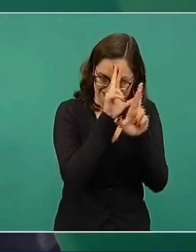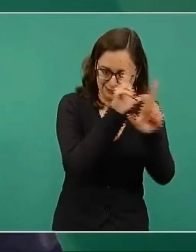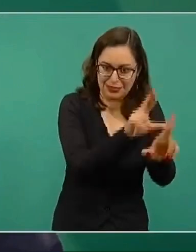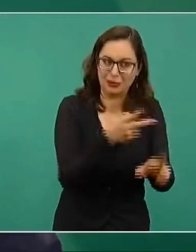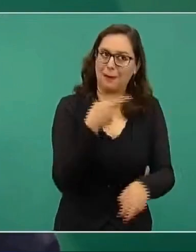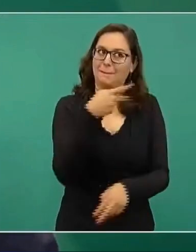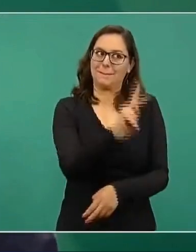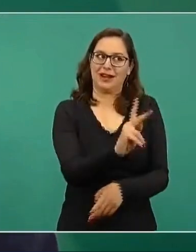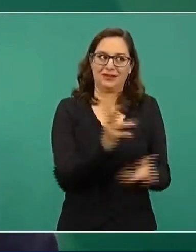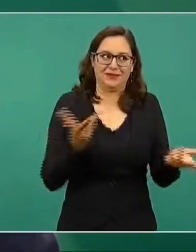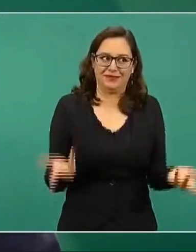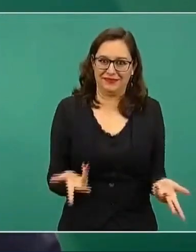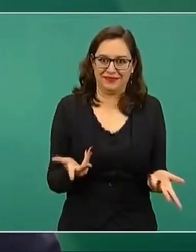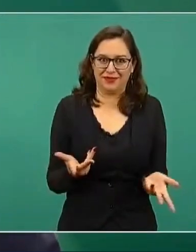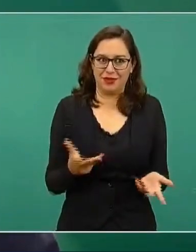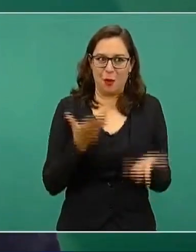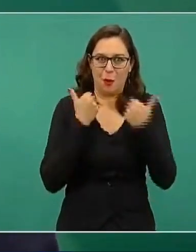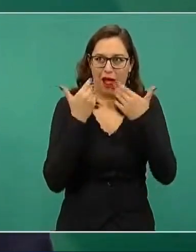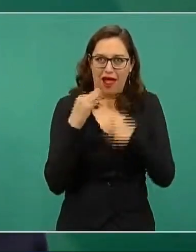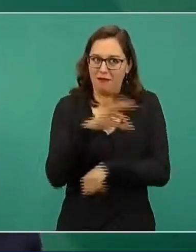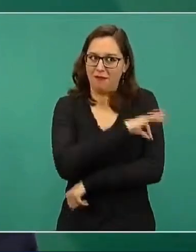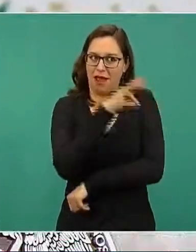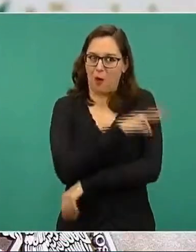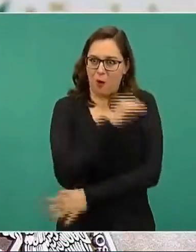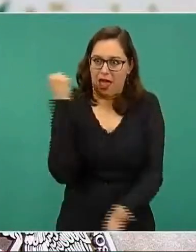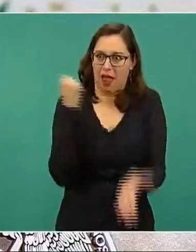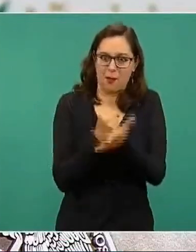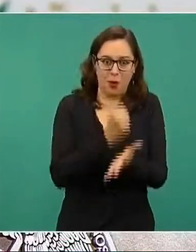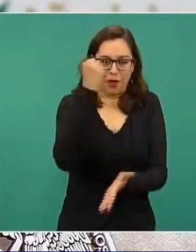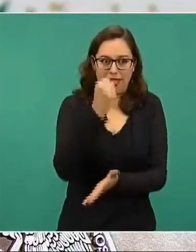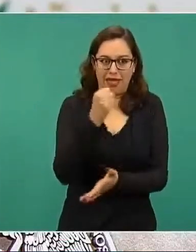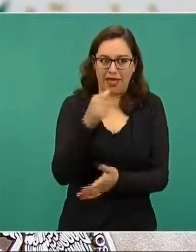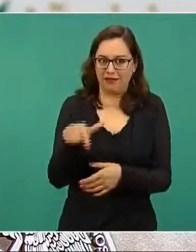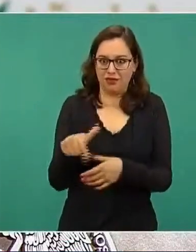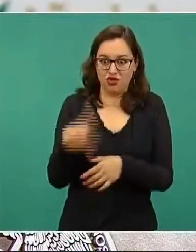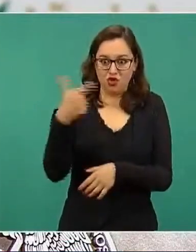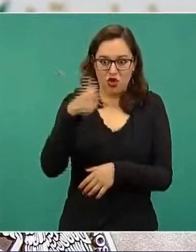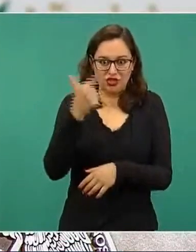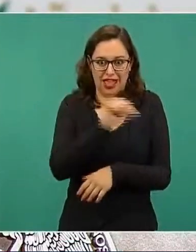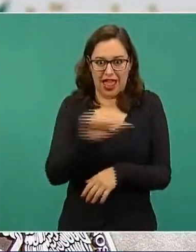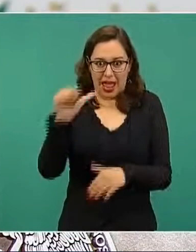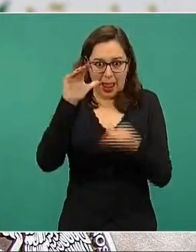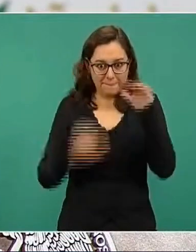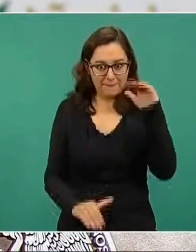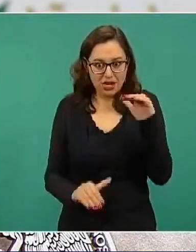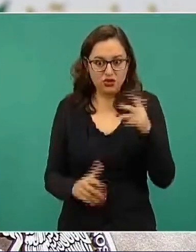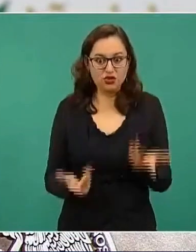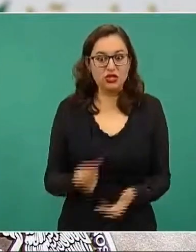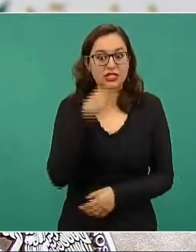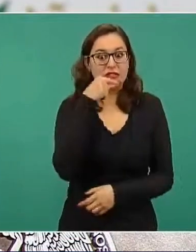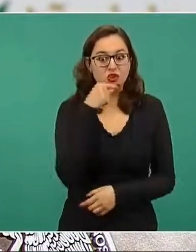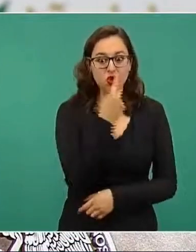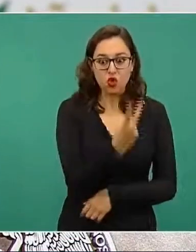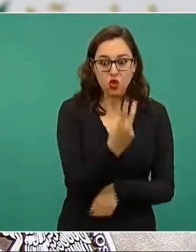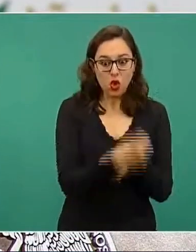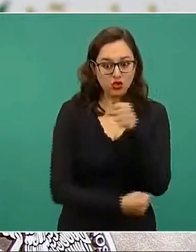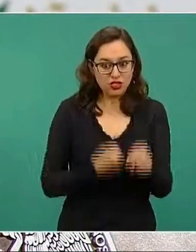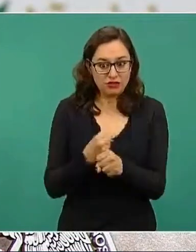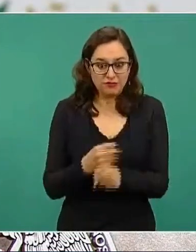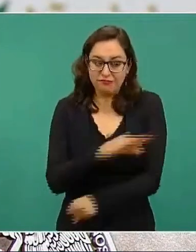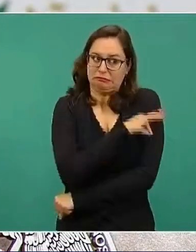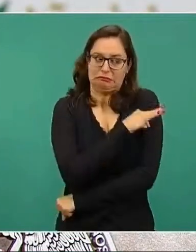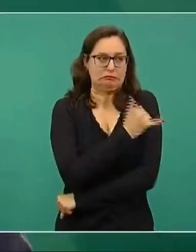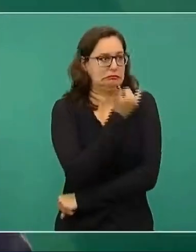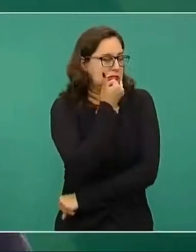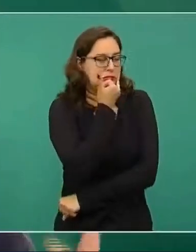riesgo la vida de un menor. Y nos han llegado sentencias que dicen, niño de dos años hay que vacunarlo. No, esto es